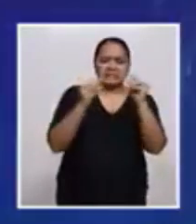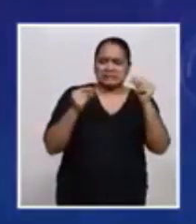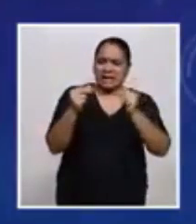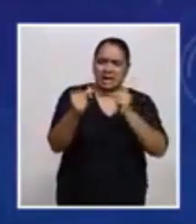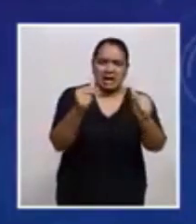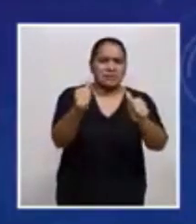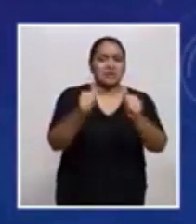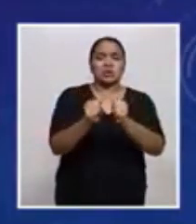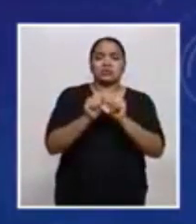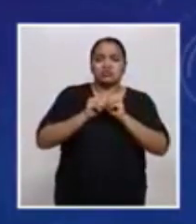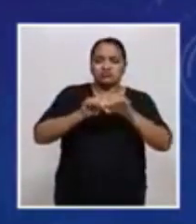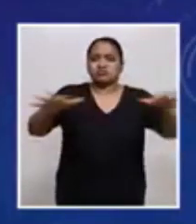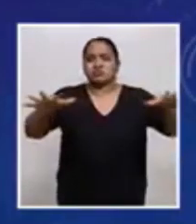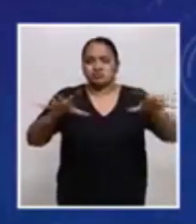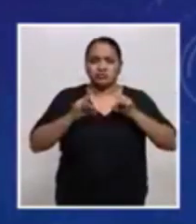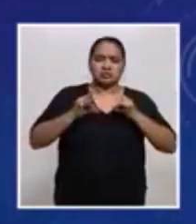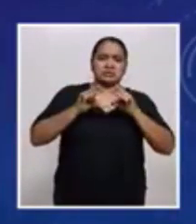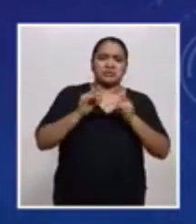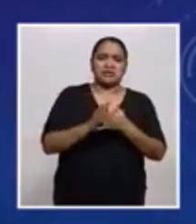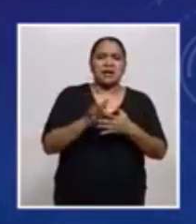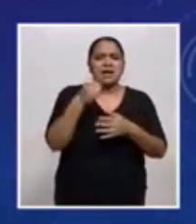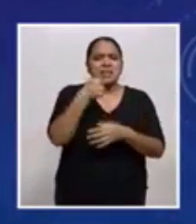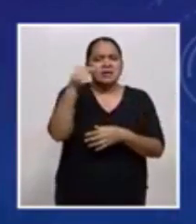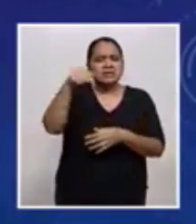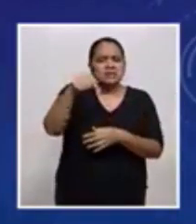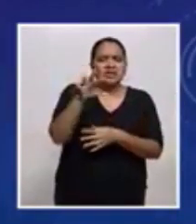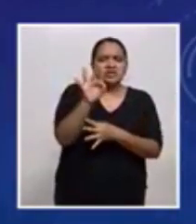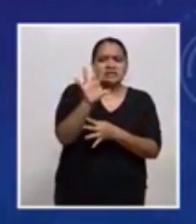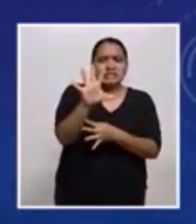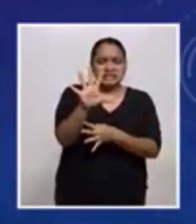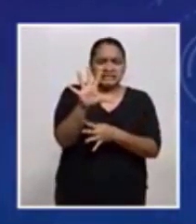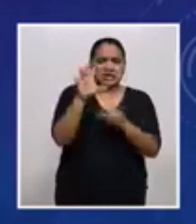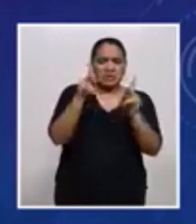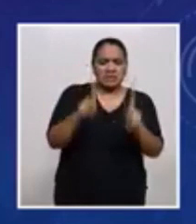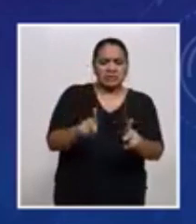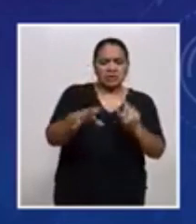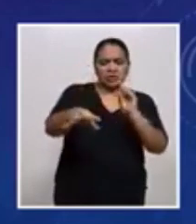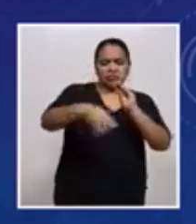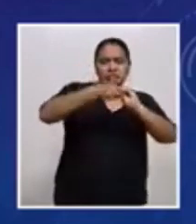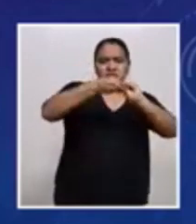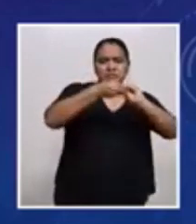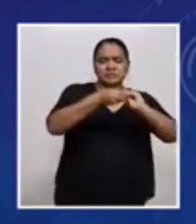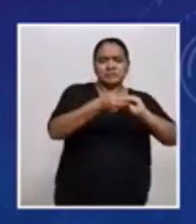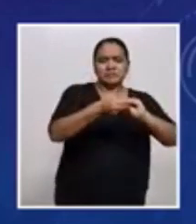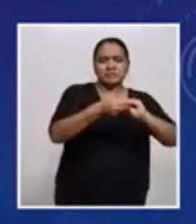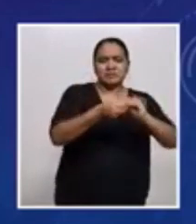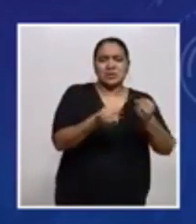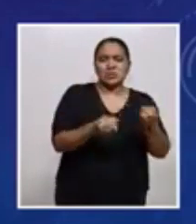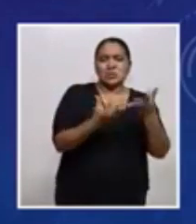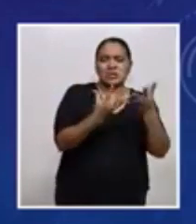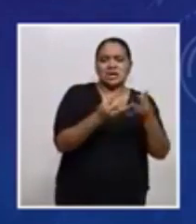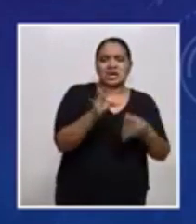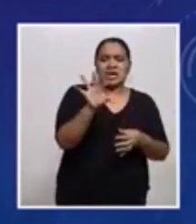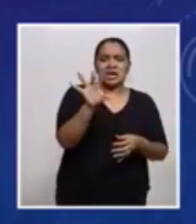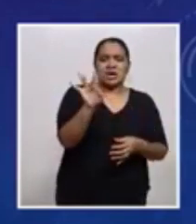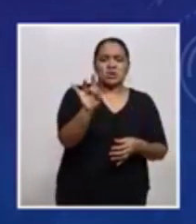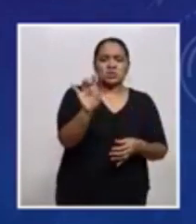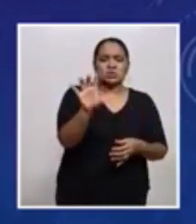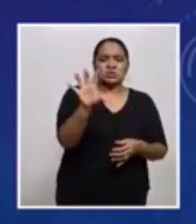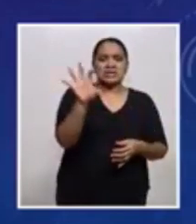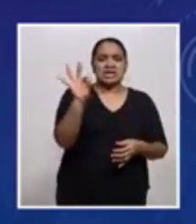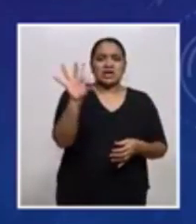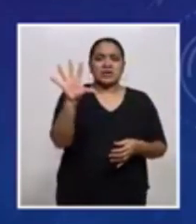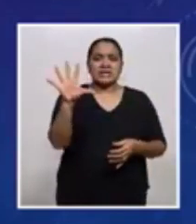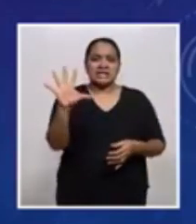enfermedad. Y vemos para un total de 95 casos ya estamos llegando ya a 899